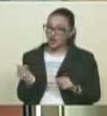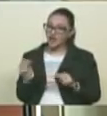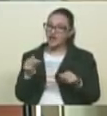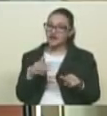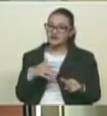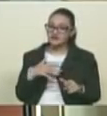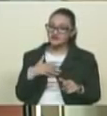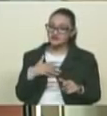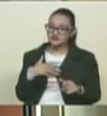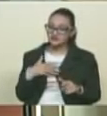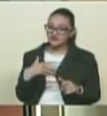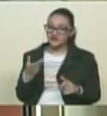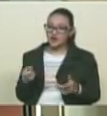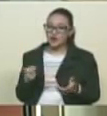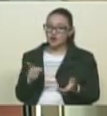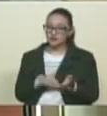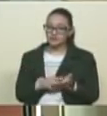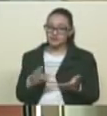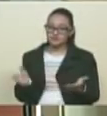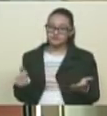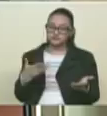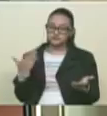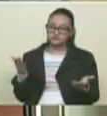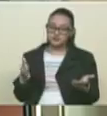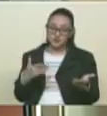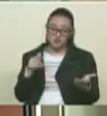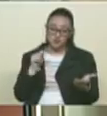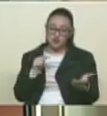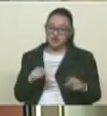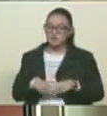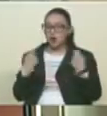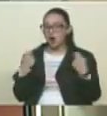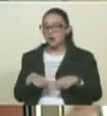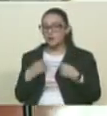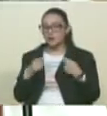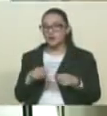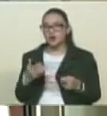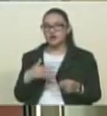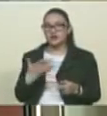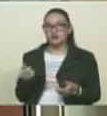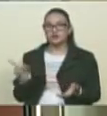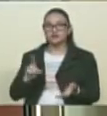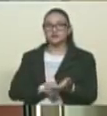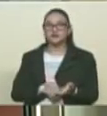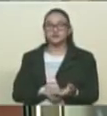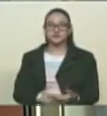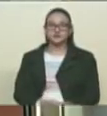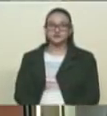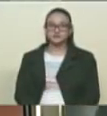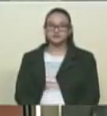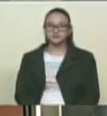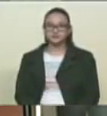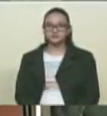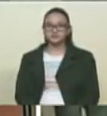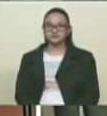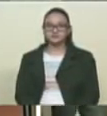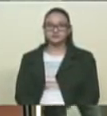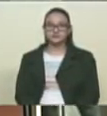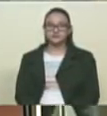desempolvar el expediente de la violencia y el expediente de la sedición y la